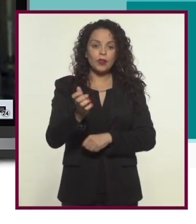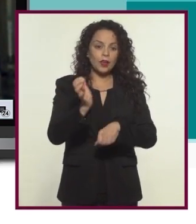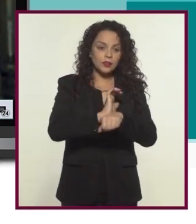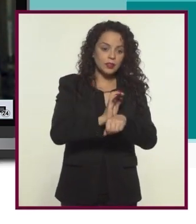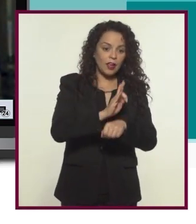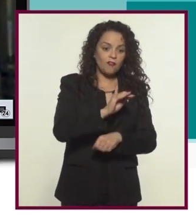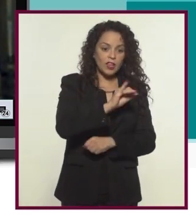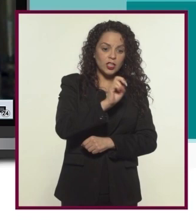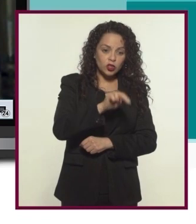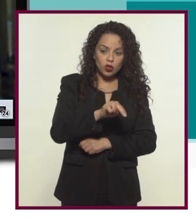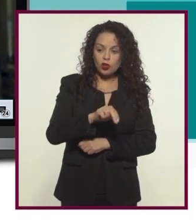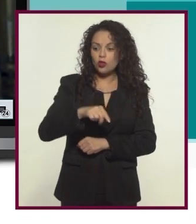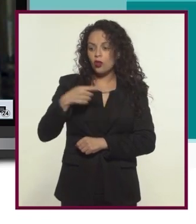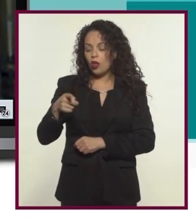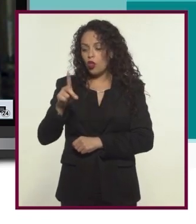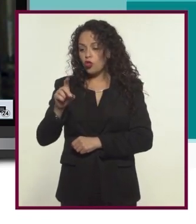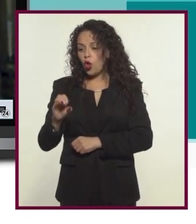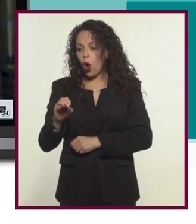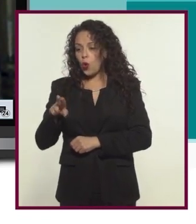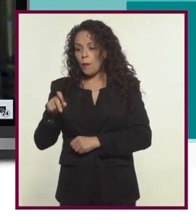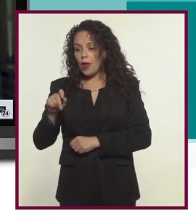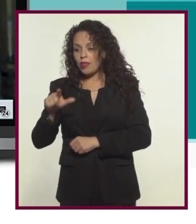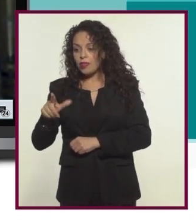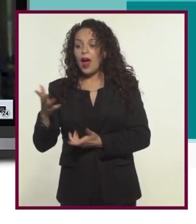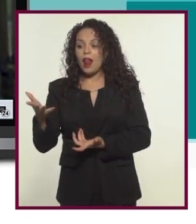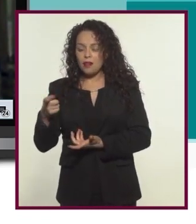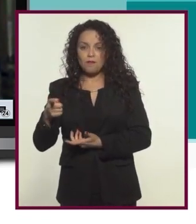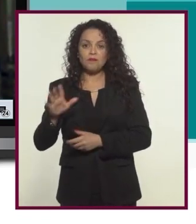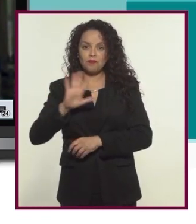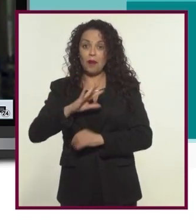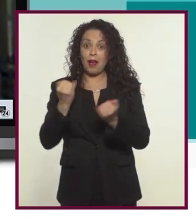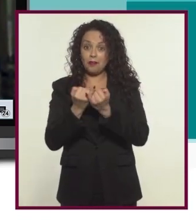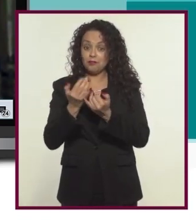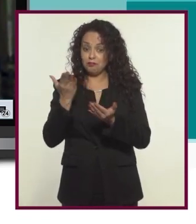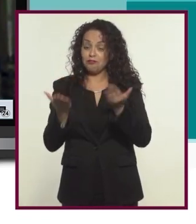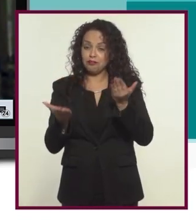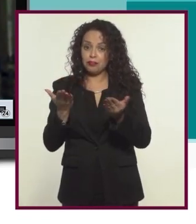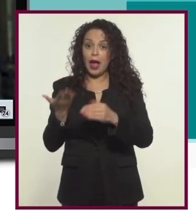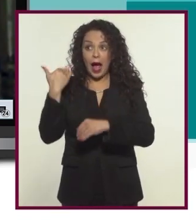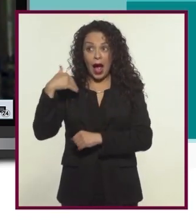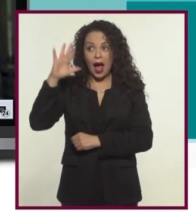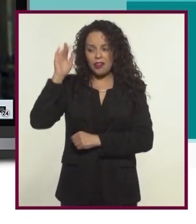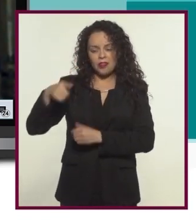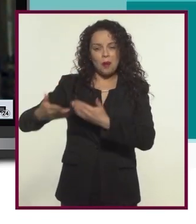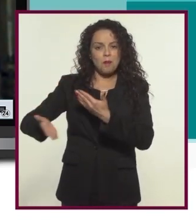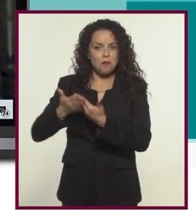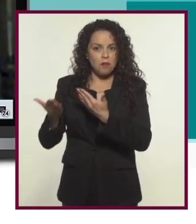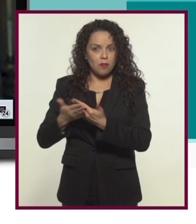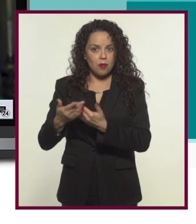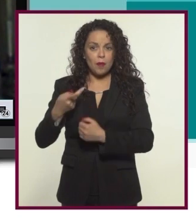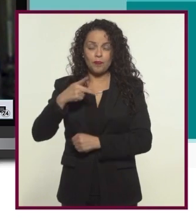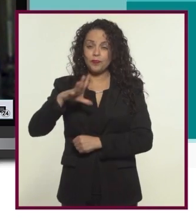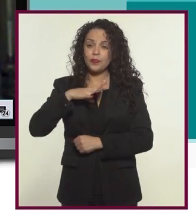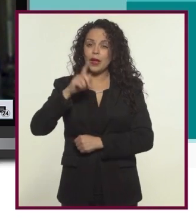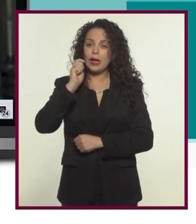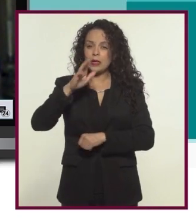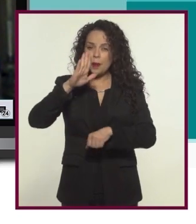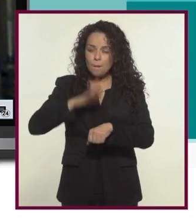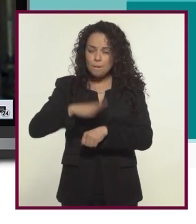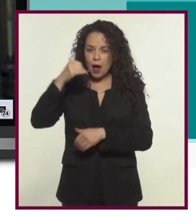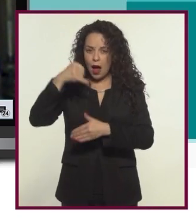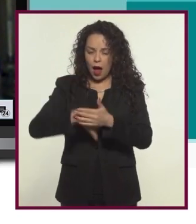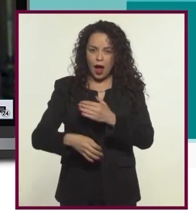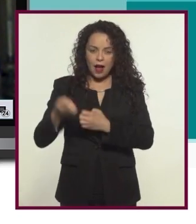en la proporción entre cine ficción y cine documental. Había muy pocos antes y ahora hay más y más. Creo que hay mucha